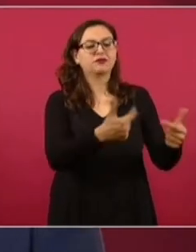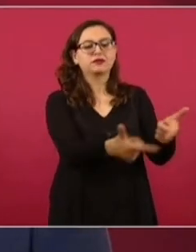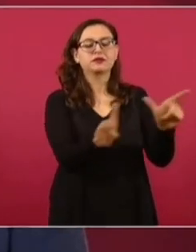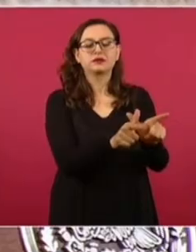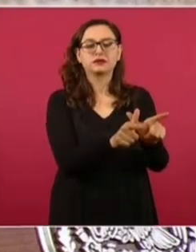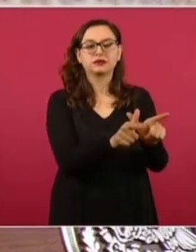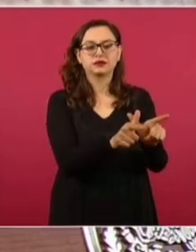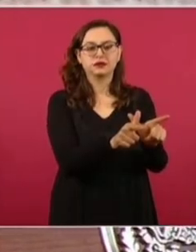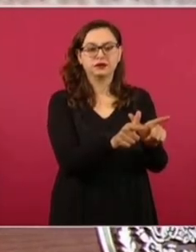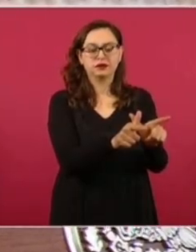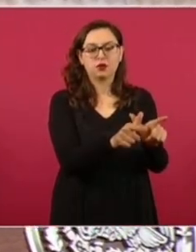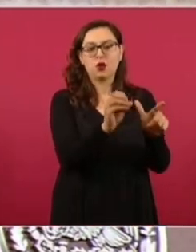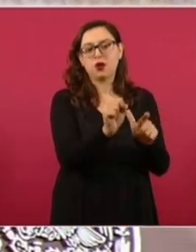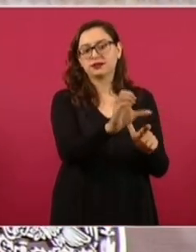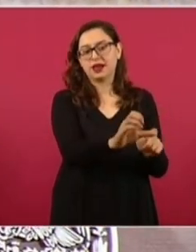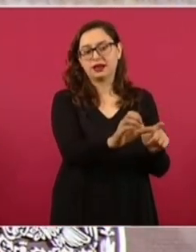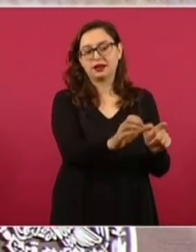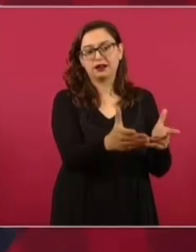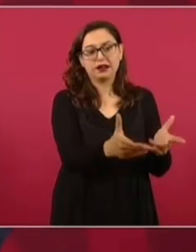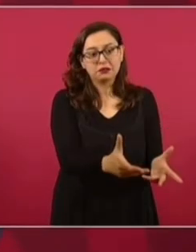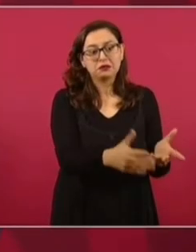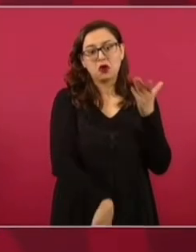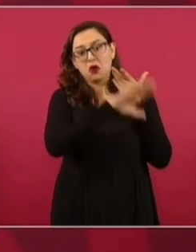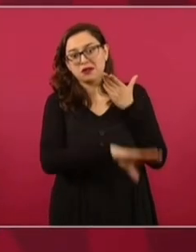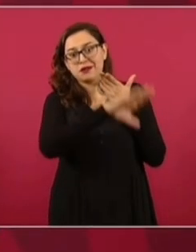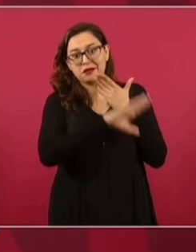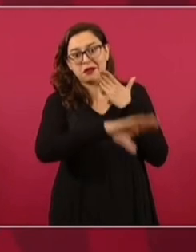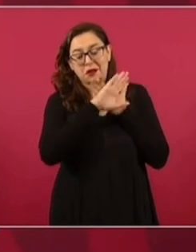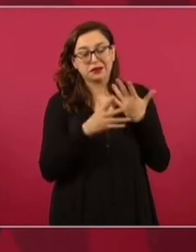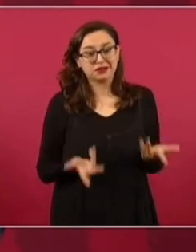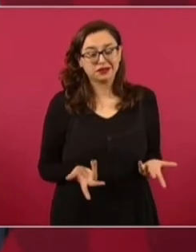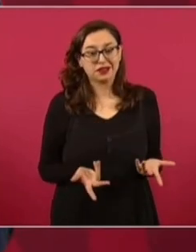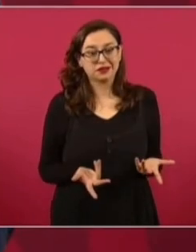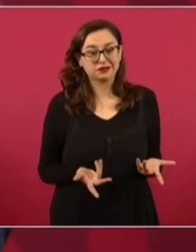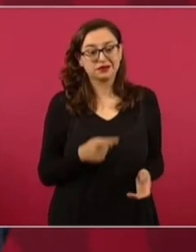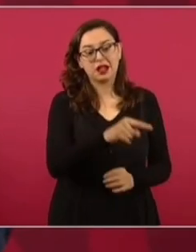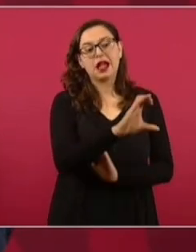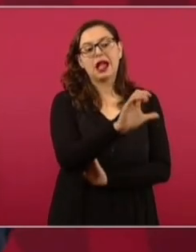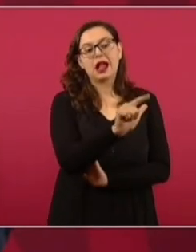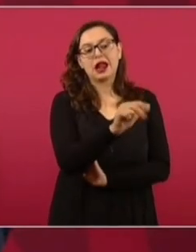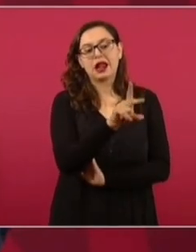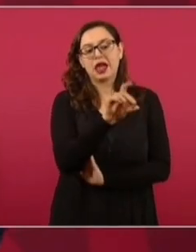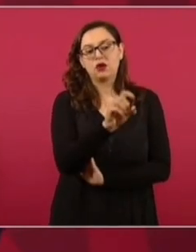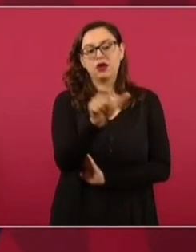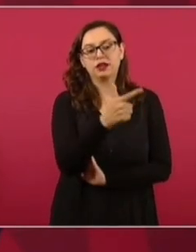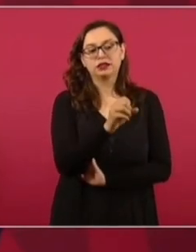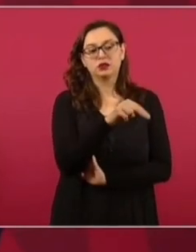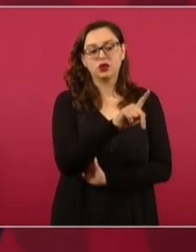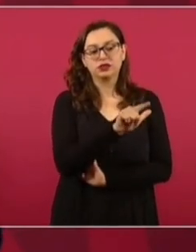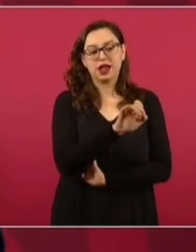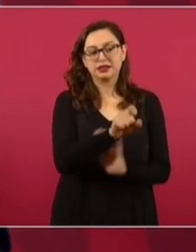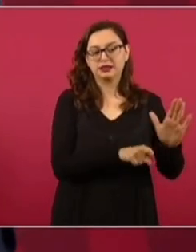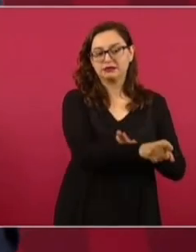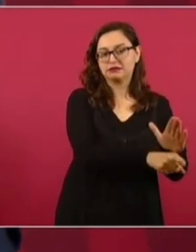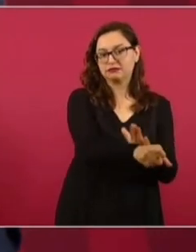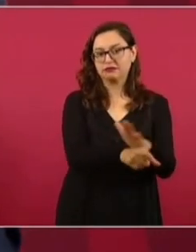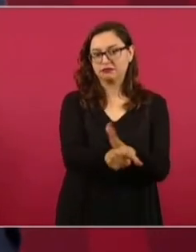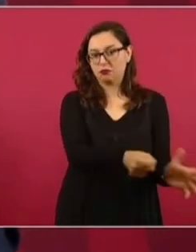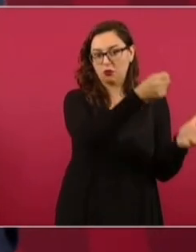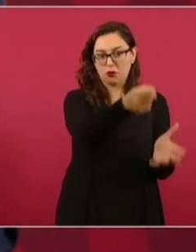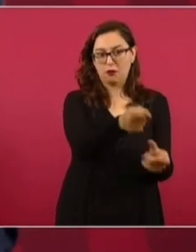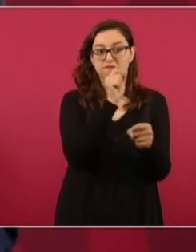financiados por esta organización de Claudio X. González y también